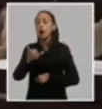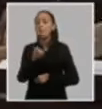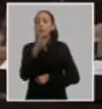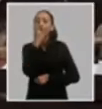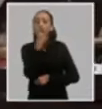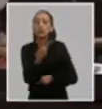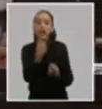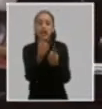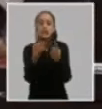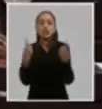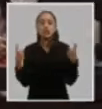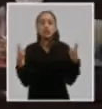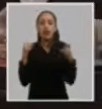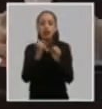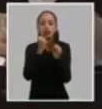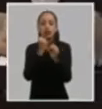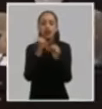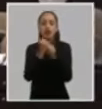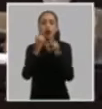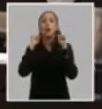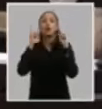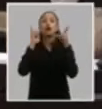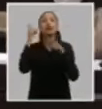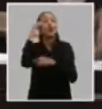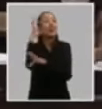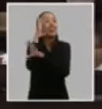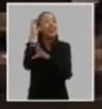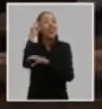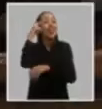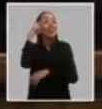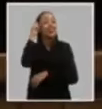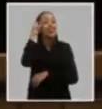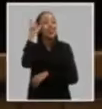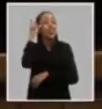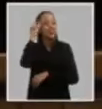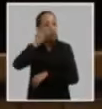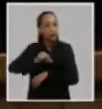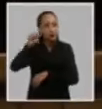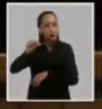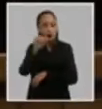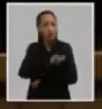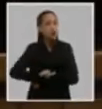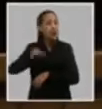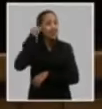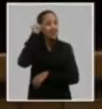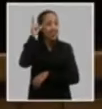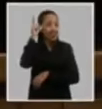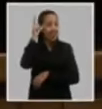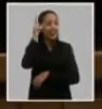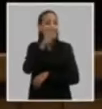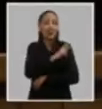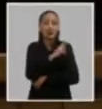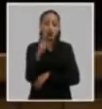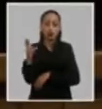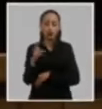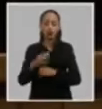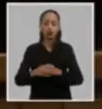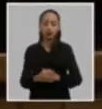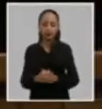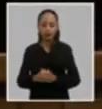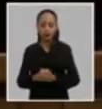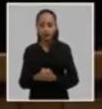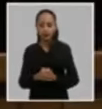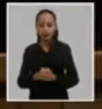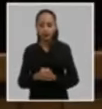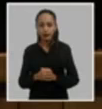necesidades del trabajo político e ideológico en la actualidad partiendo siempre del papel y